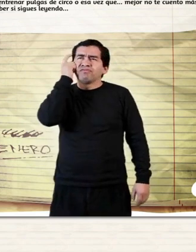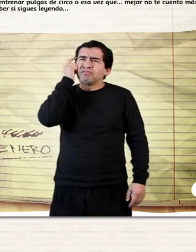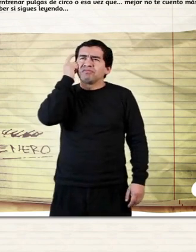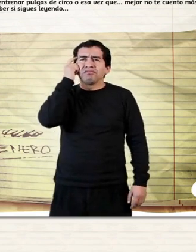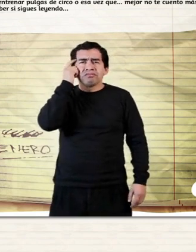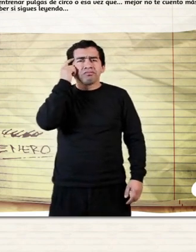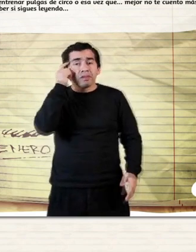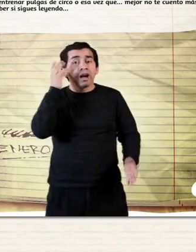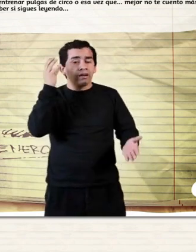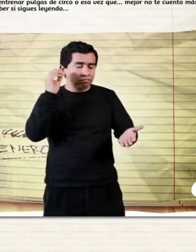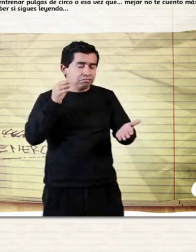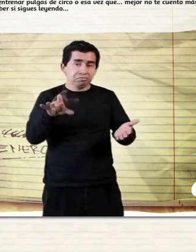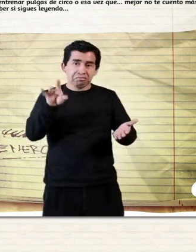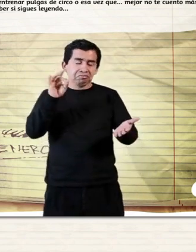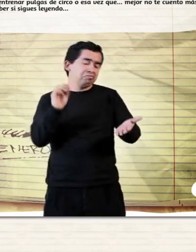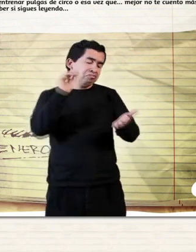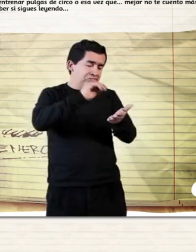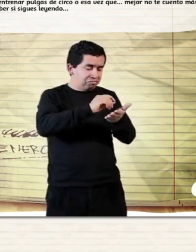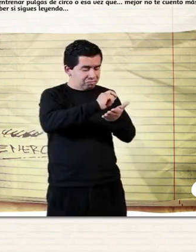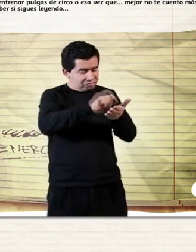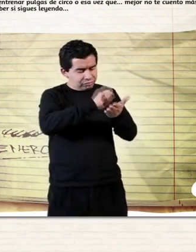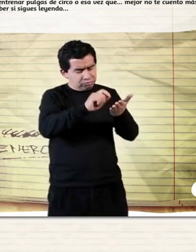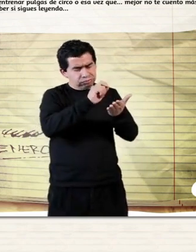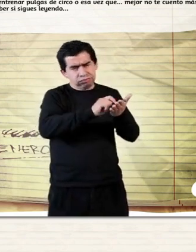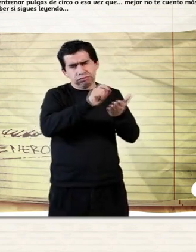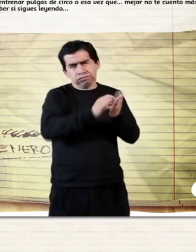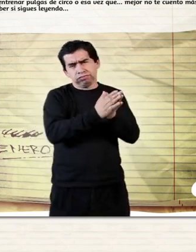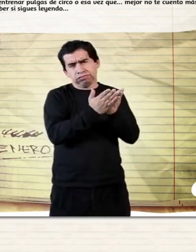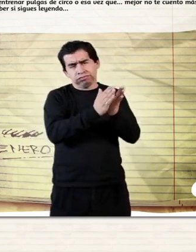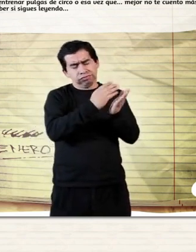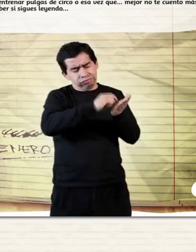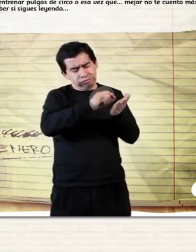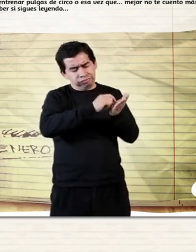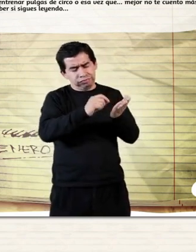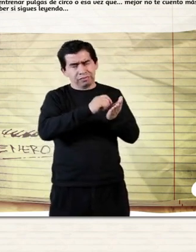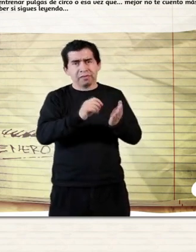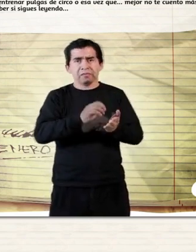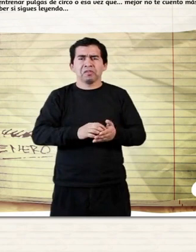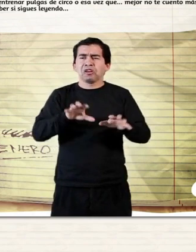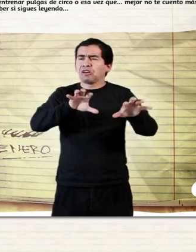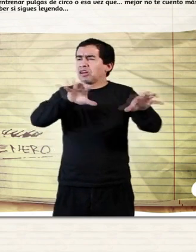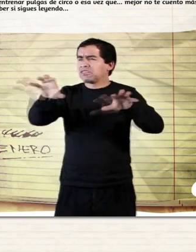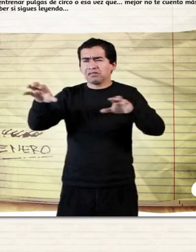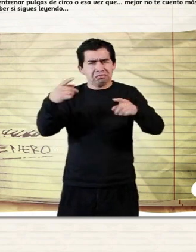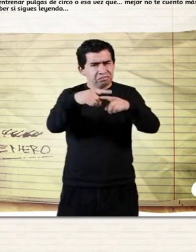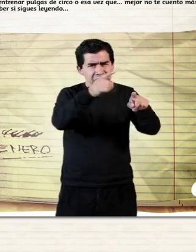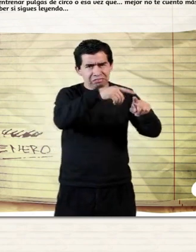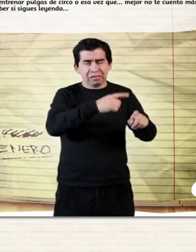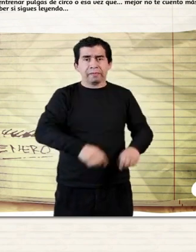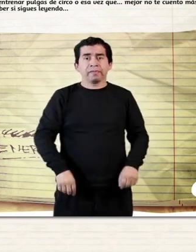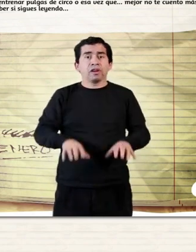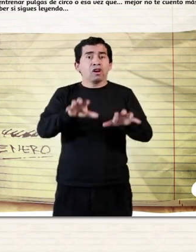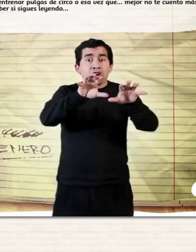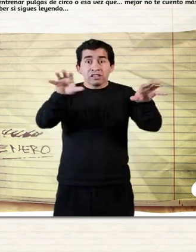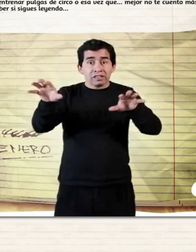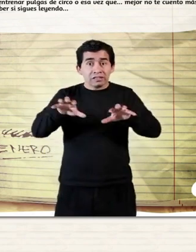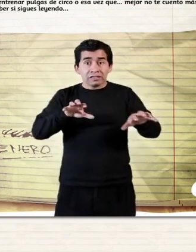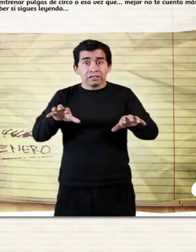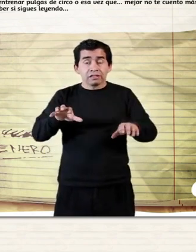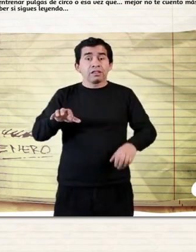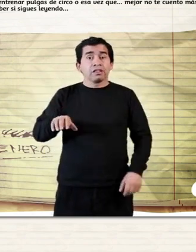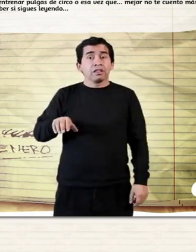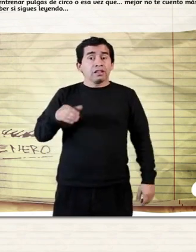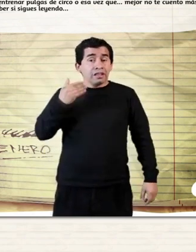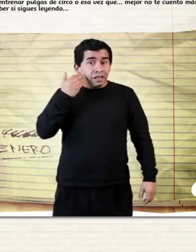Escribió muchas cosas Como la vez que su nana Casi se muere O cuando comenzó a entrenar pulgas de